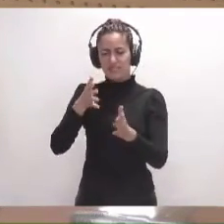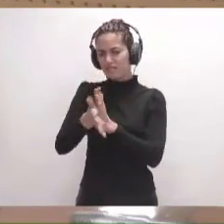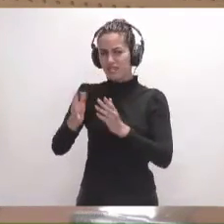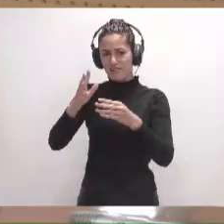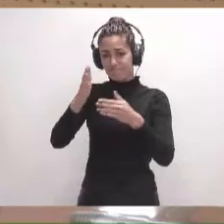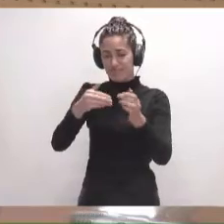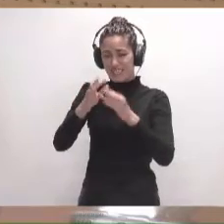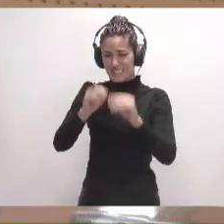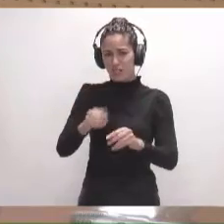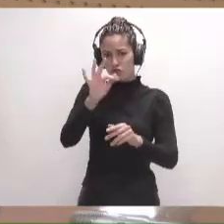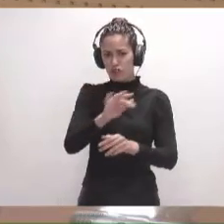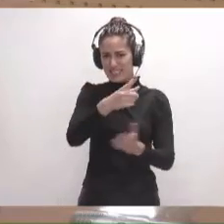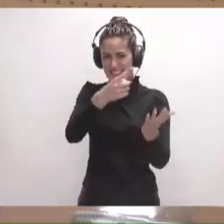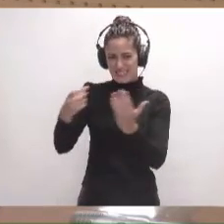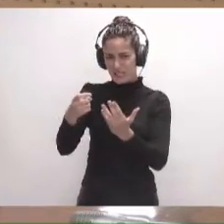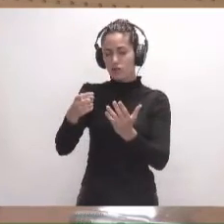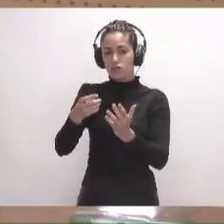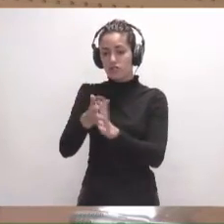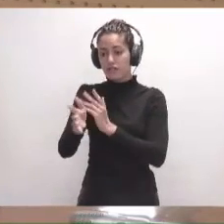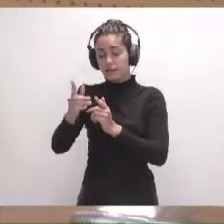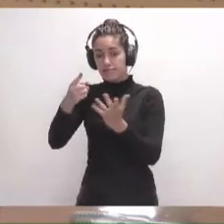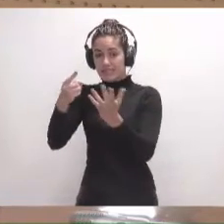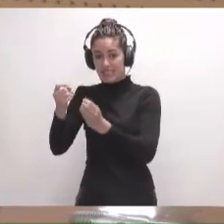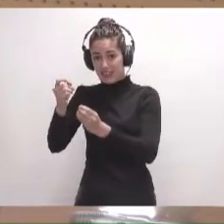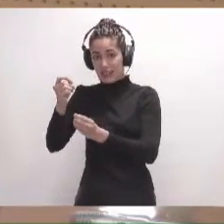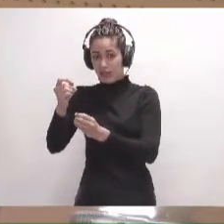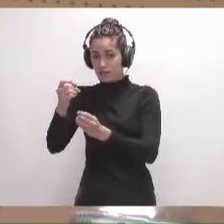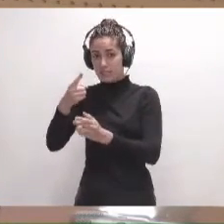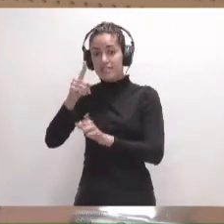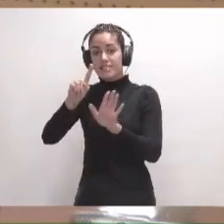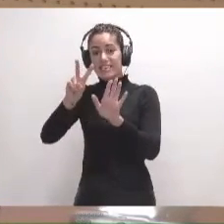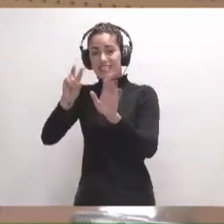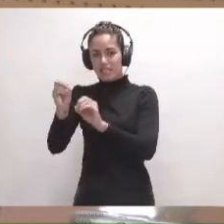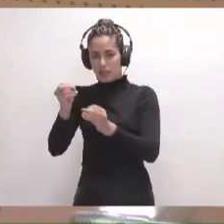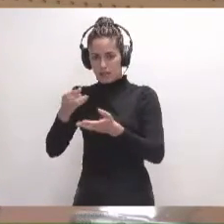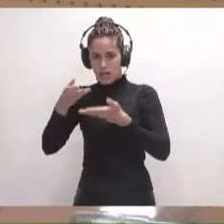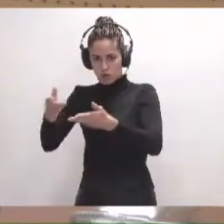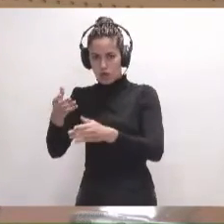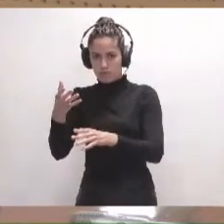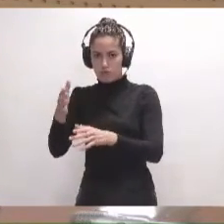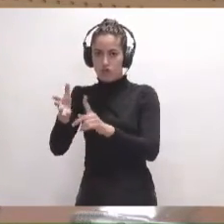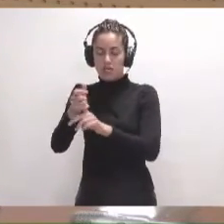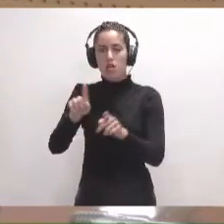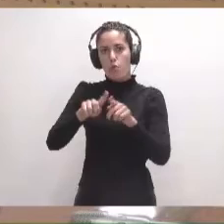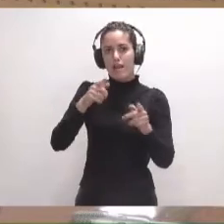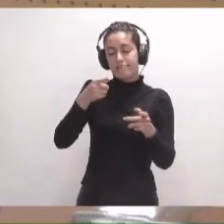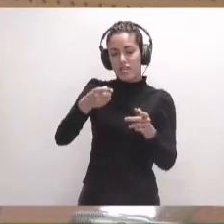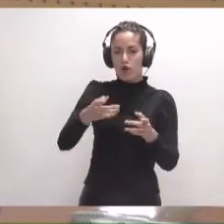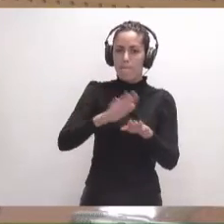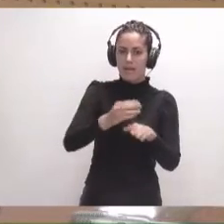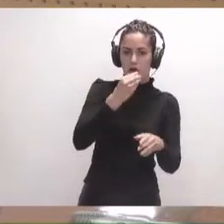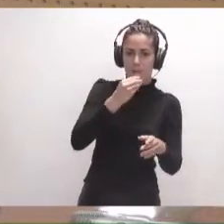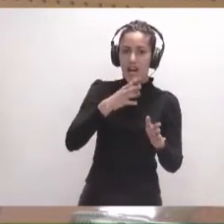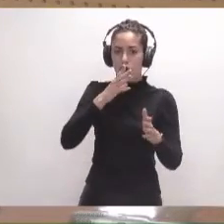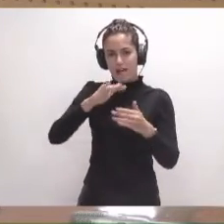600 artesanos, 70 que le dan la ayuda, como han tenido para poder comer, han tenido que darse de baja de